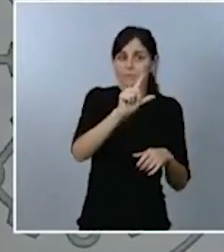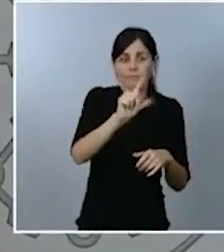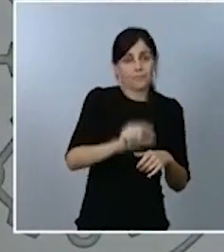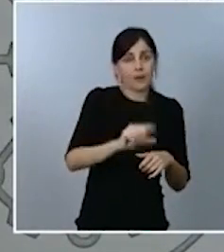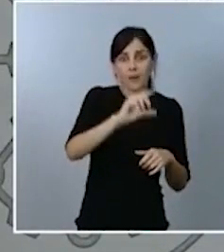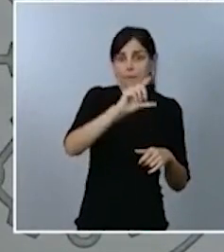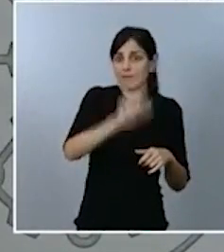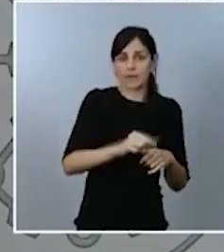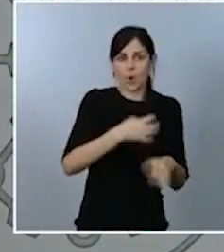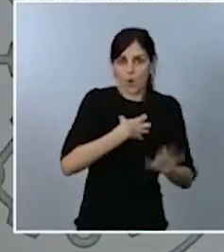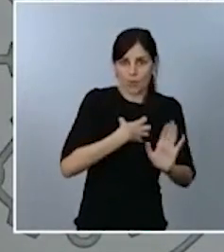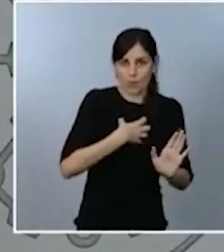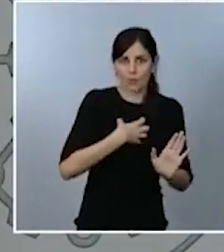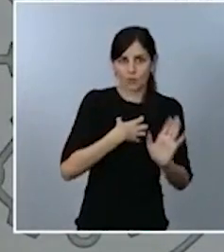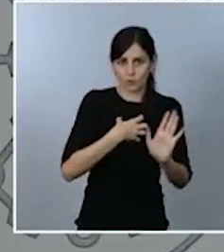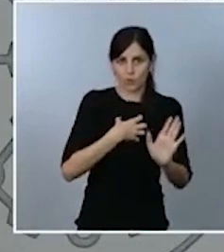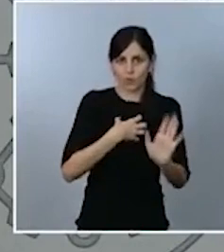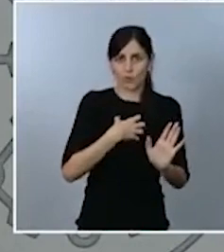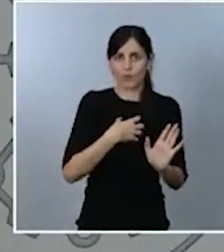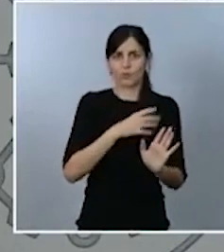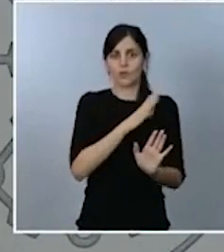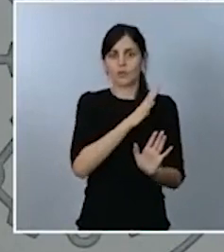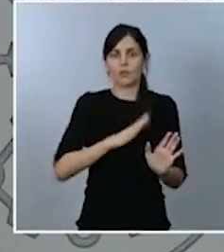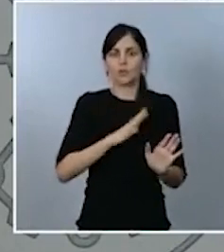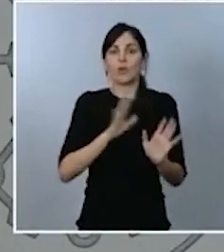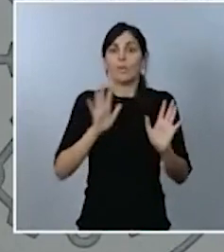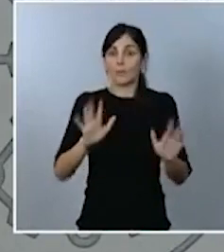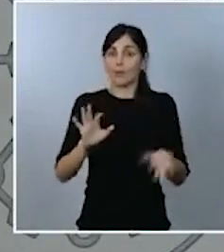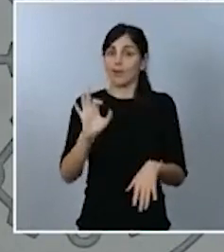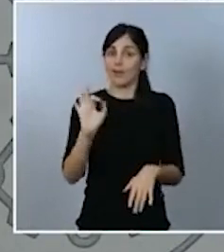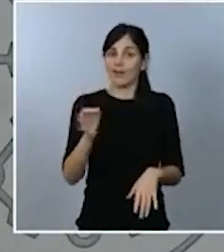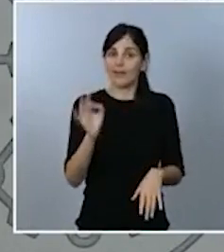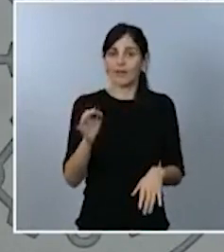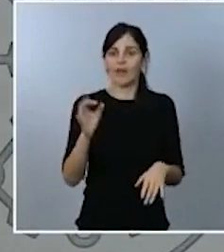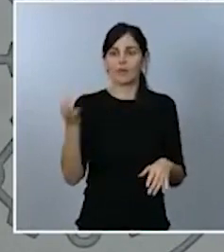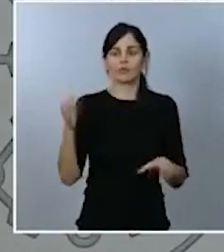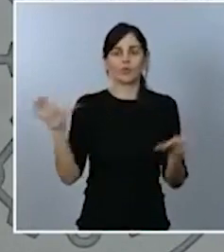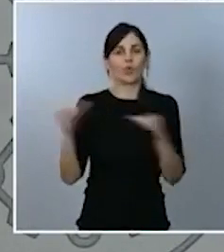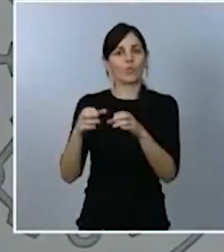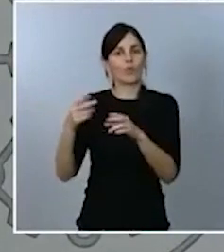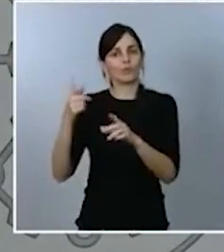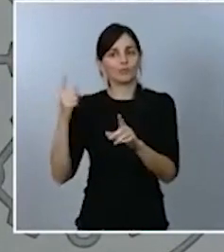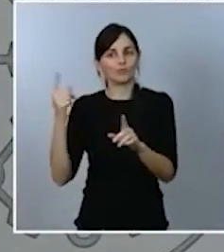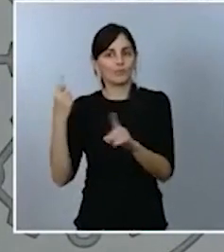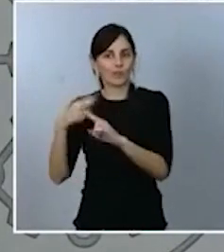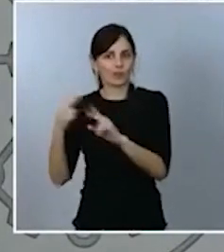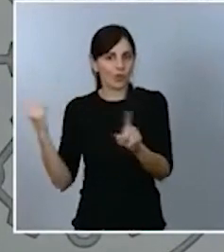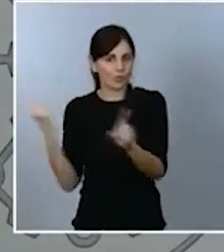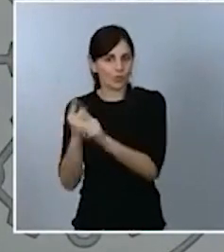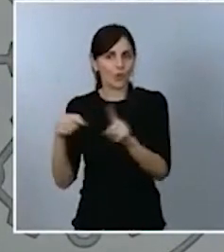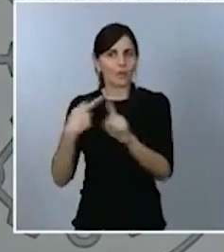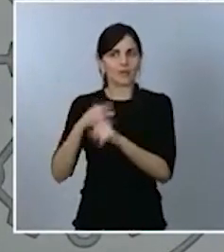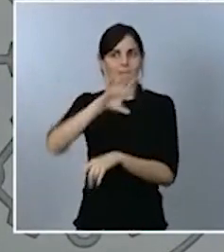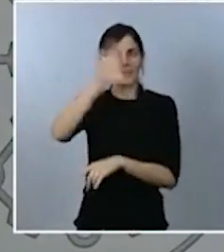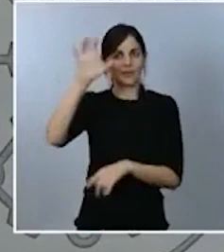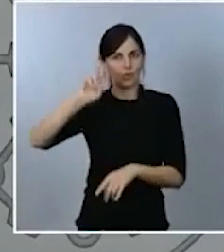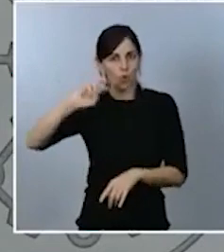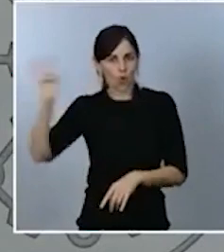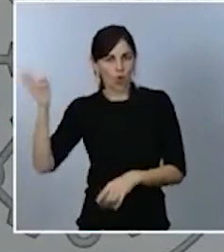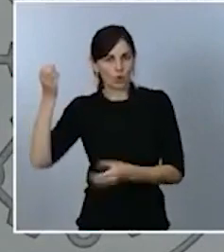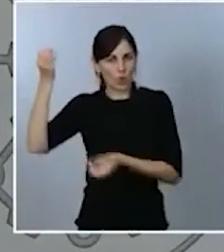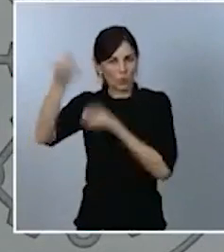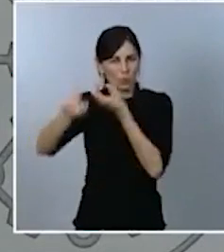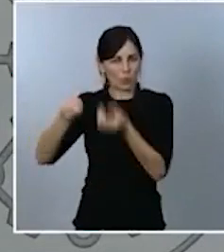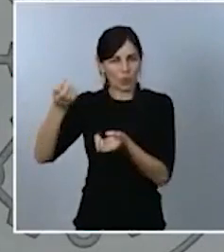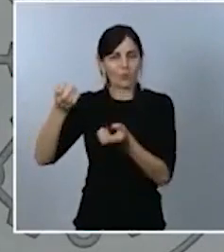aparecida de otros países, incluso a lo que comenta la oposición, quiero decirle que el Ministerio de Hacienda se ha dirigido a la